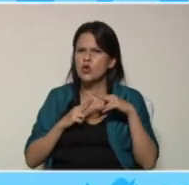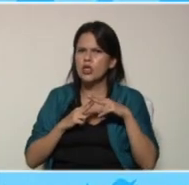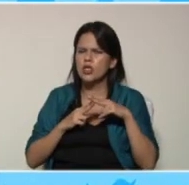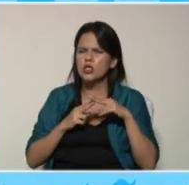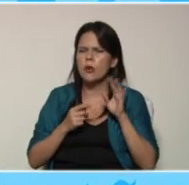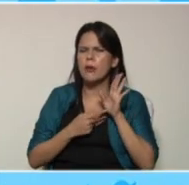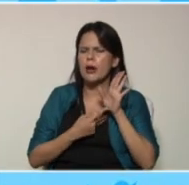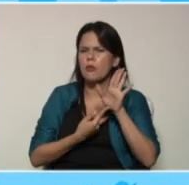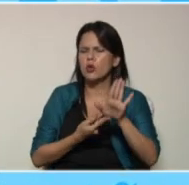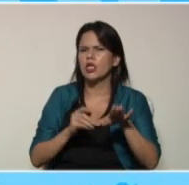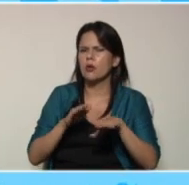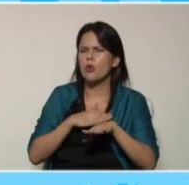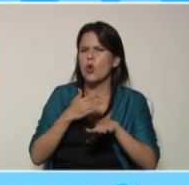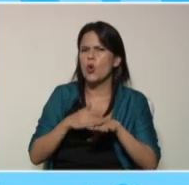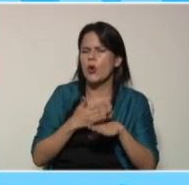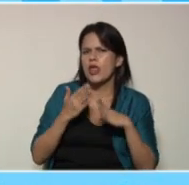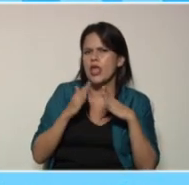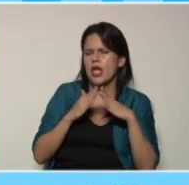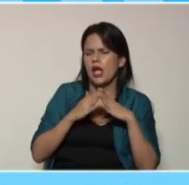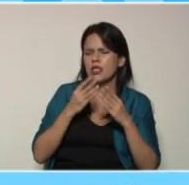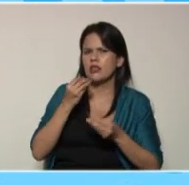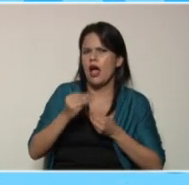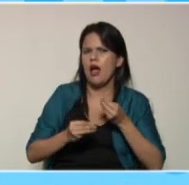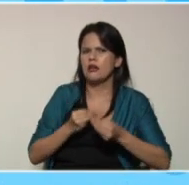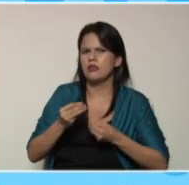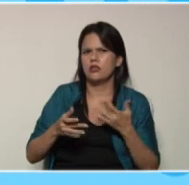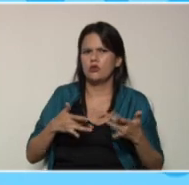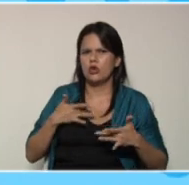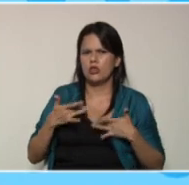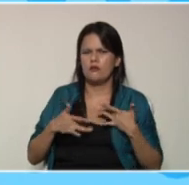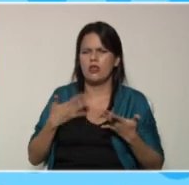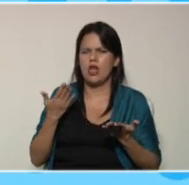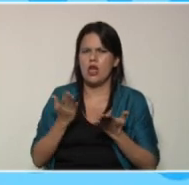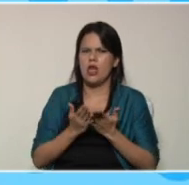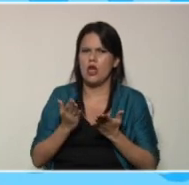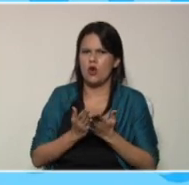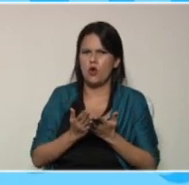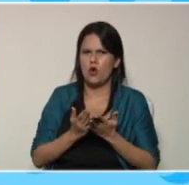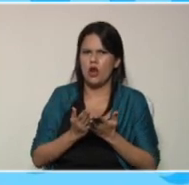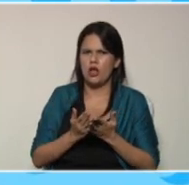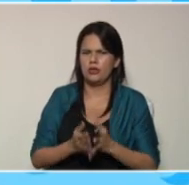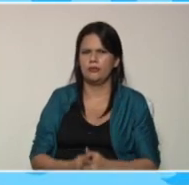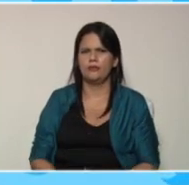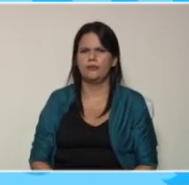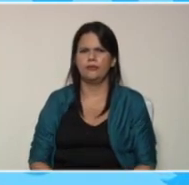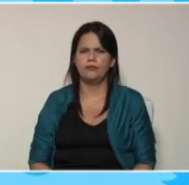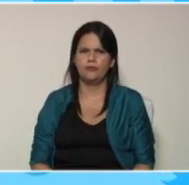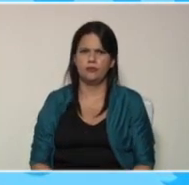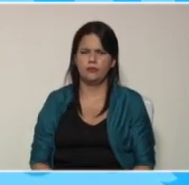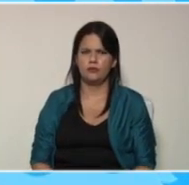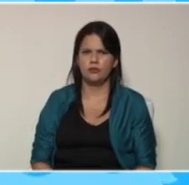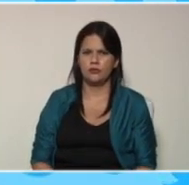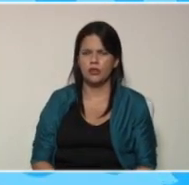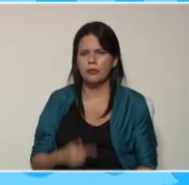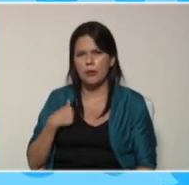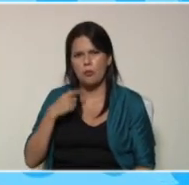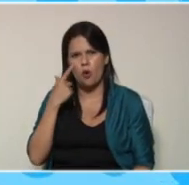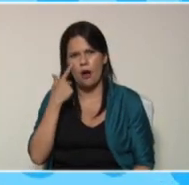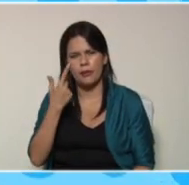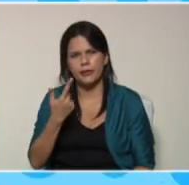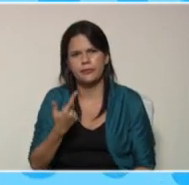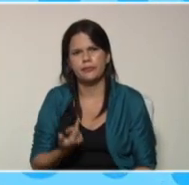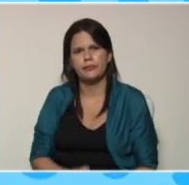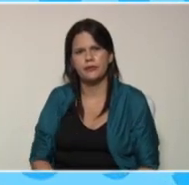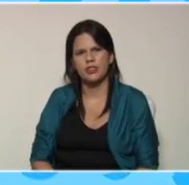jueves desde casa realizan sus actividades escolares en un conuco familiar así que vamos a